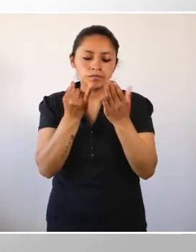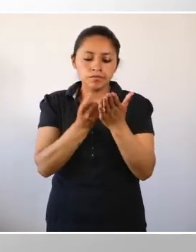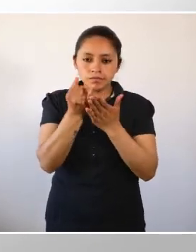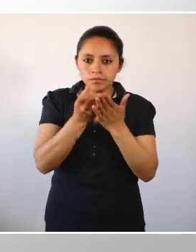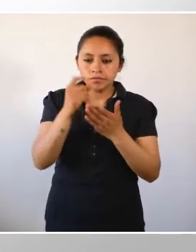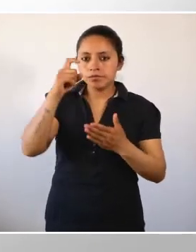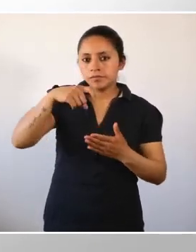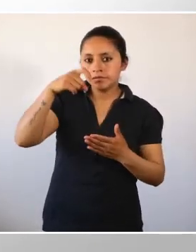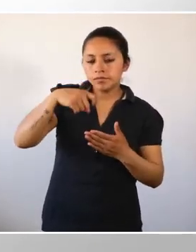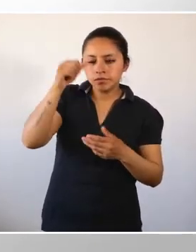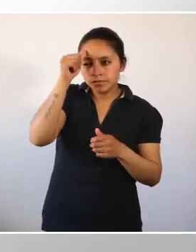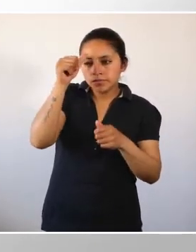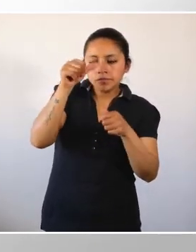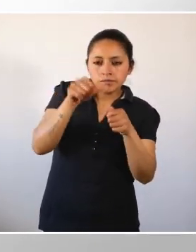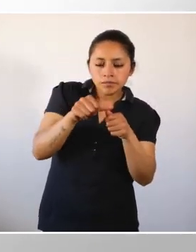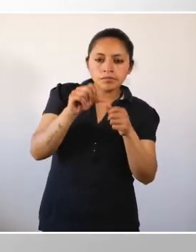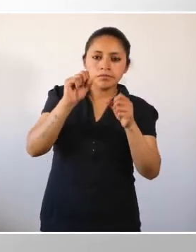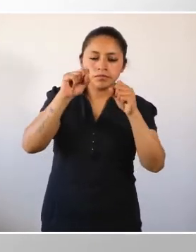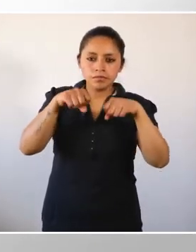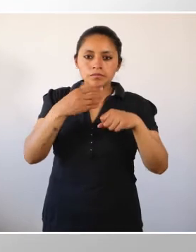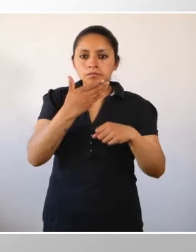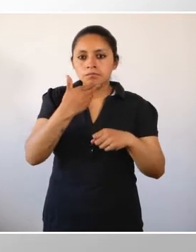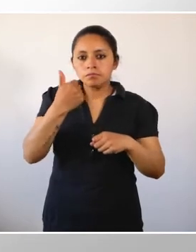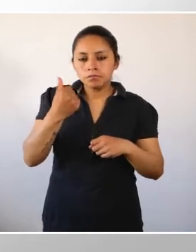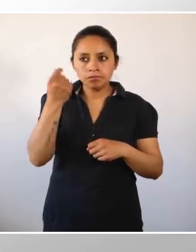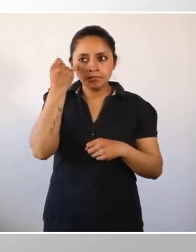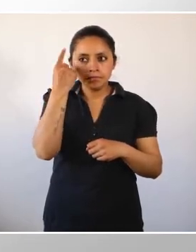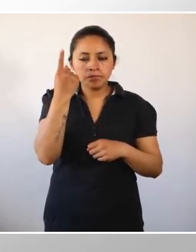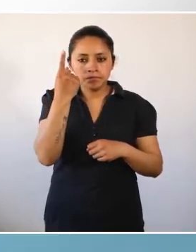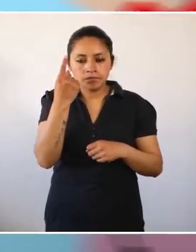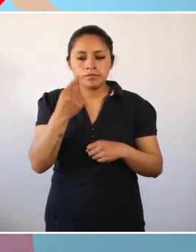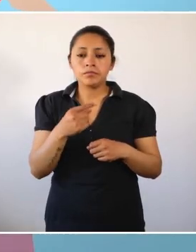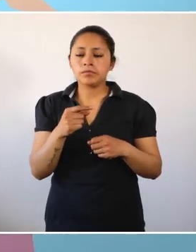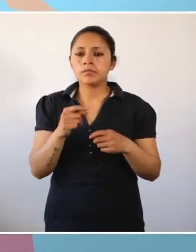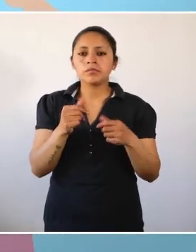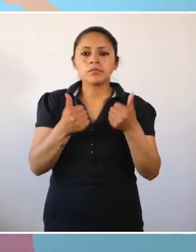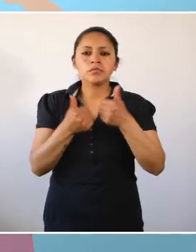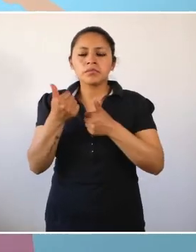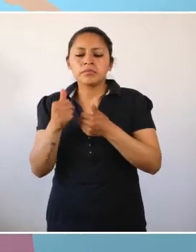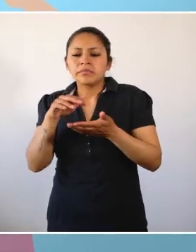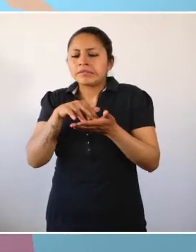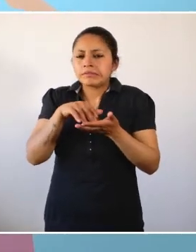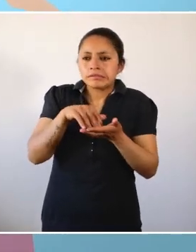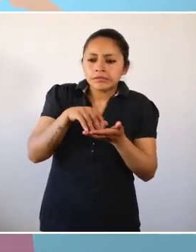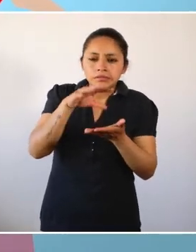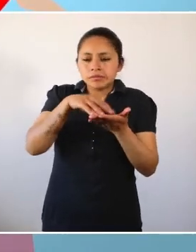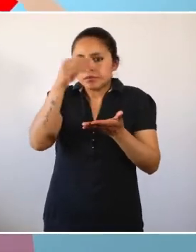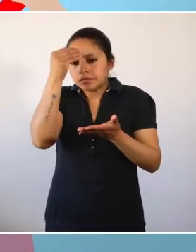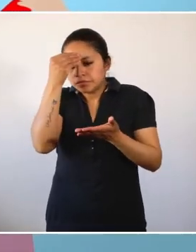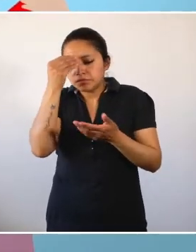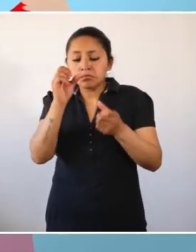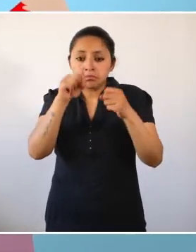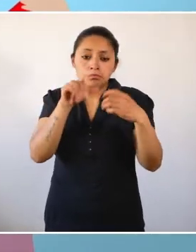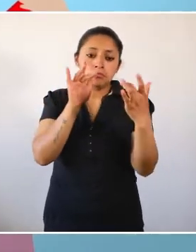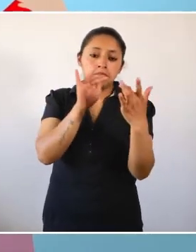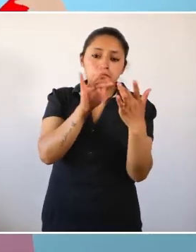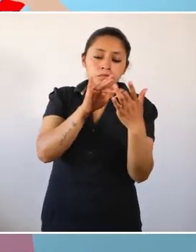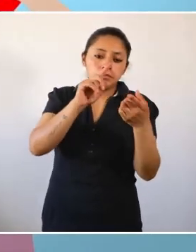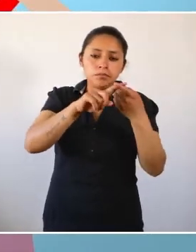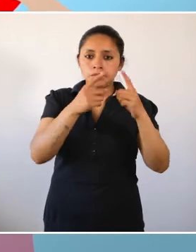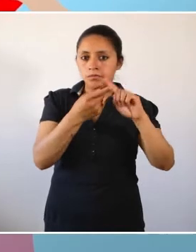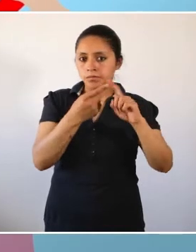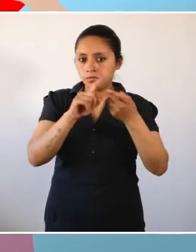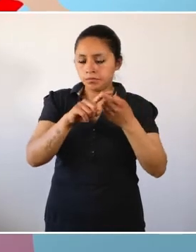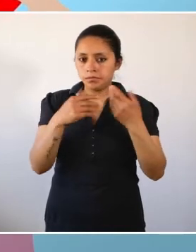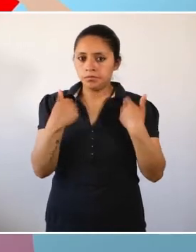de aquellos temas que necesitan repasar para comprenderlos mejor. Para las materias en que flaqueen, que se contacten con una compañera